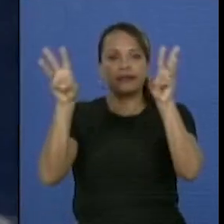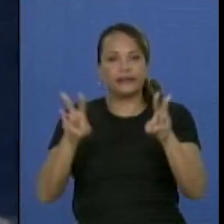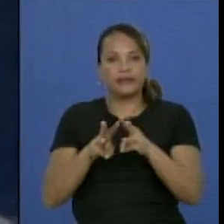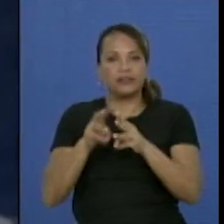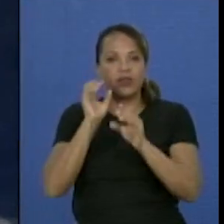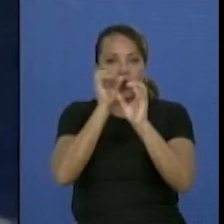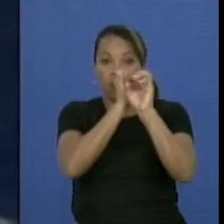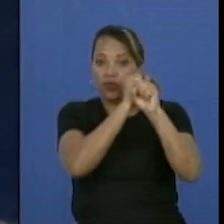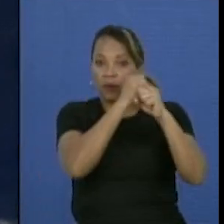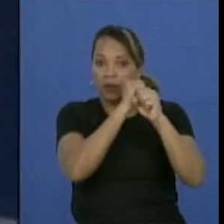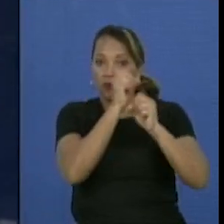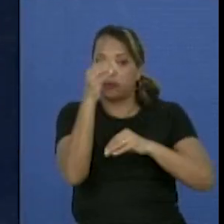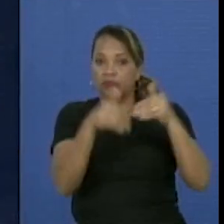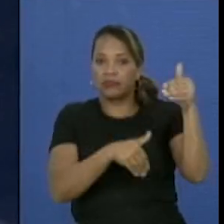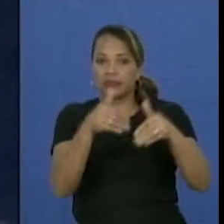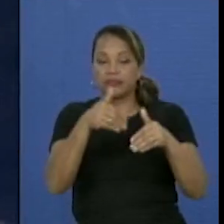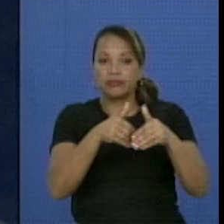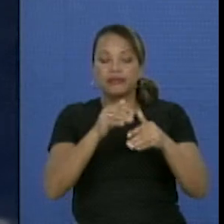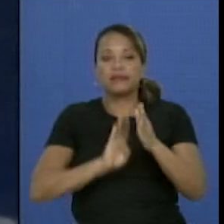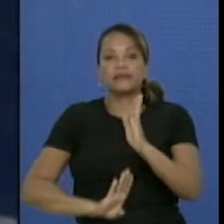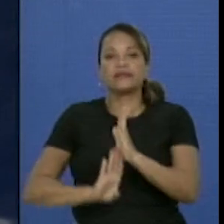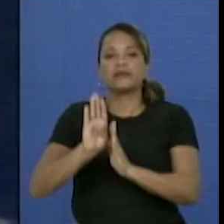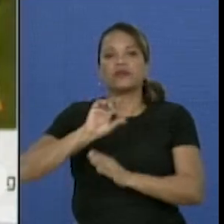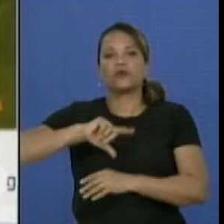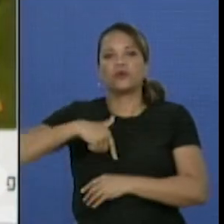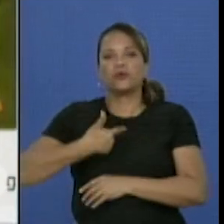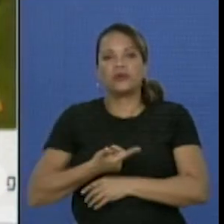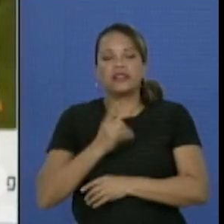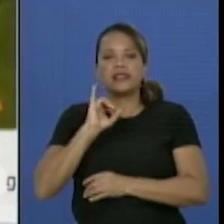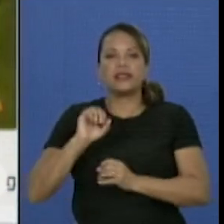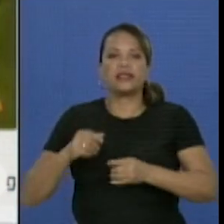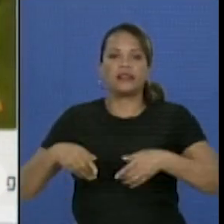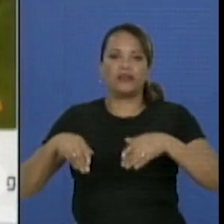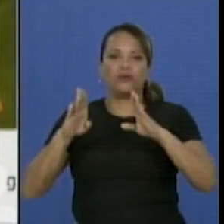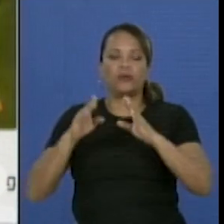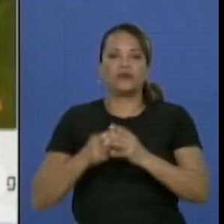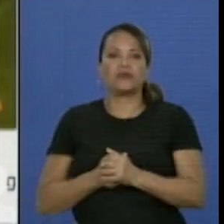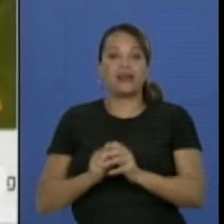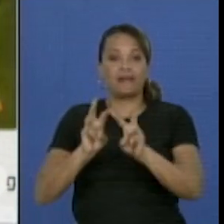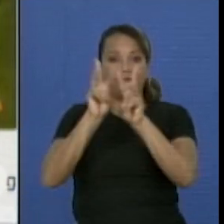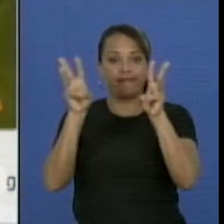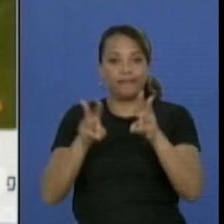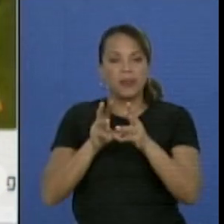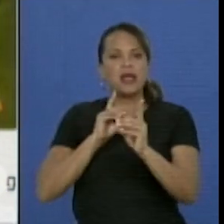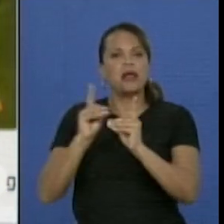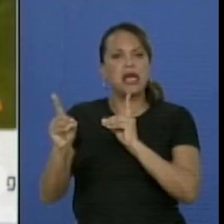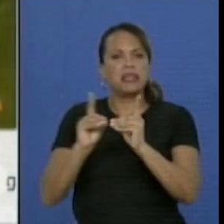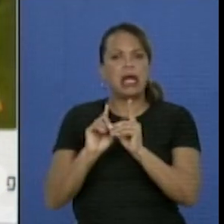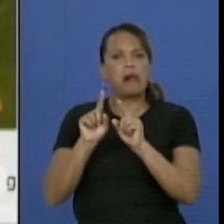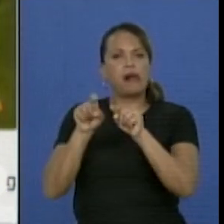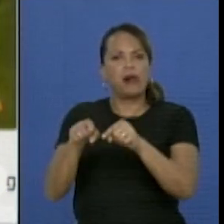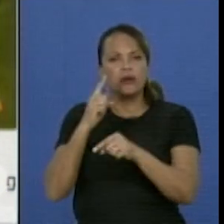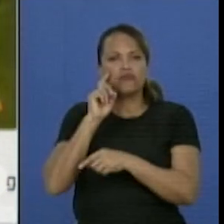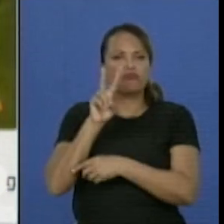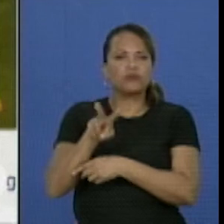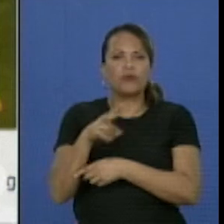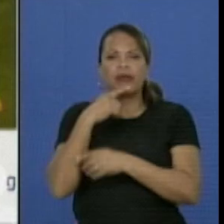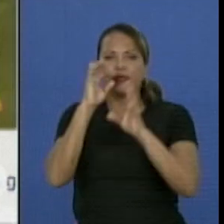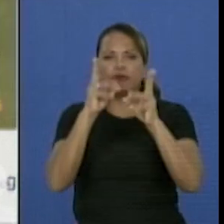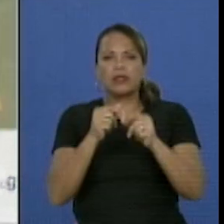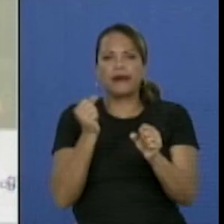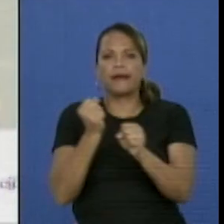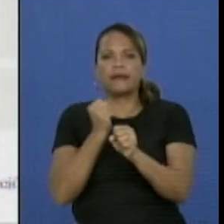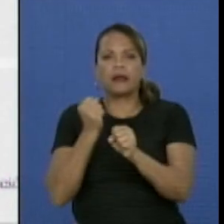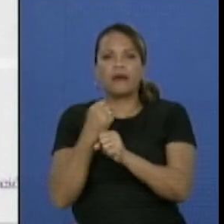Observatorio de Participación y Desarrollo Cultural del Instituto, una plataforma de diálogo que visualiza los resultados de